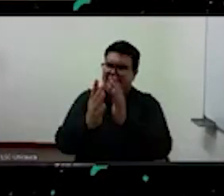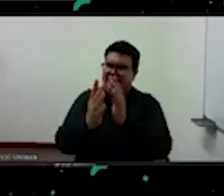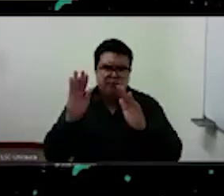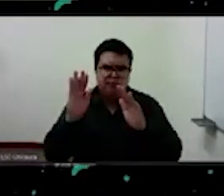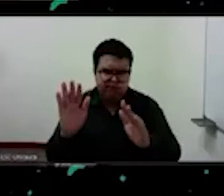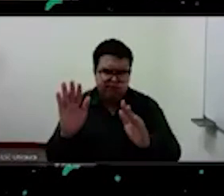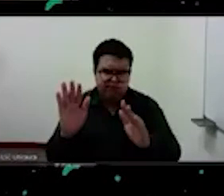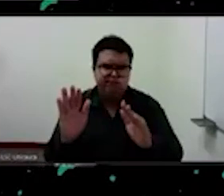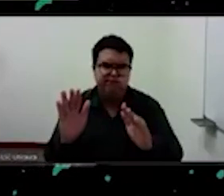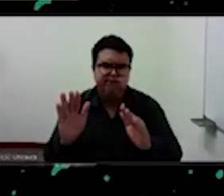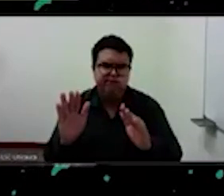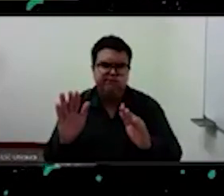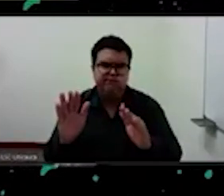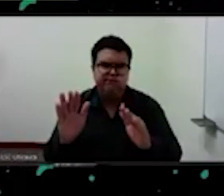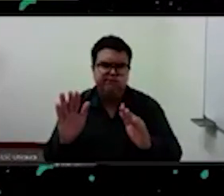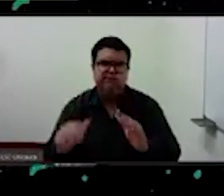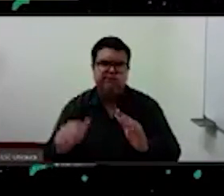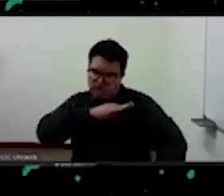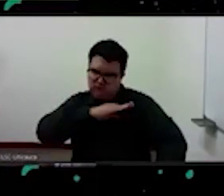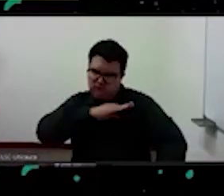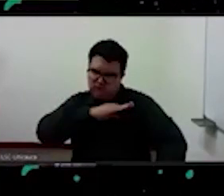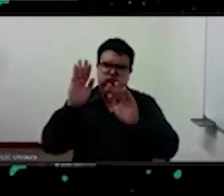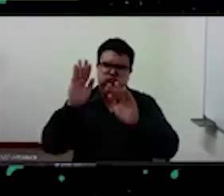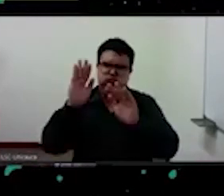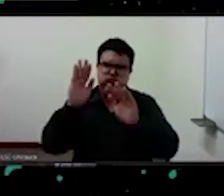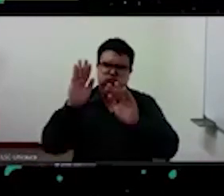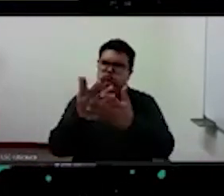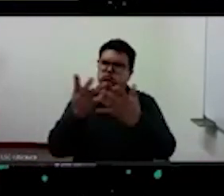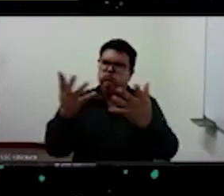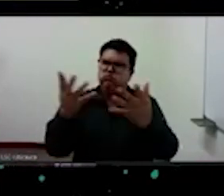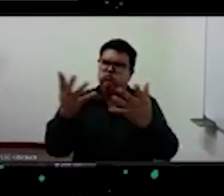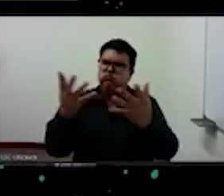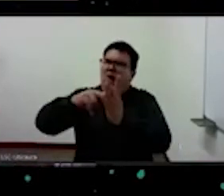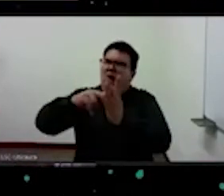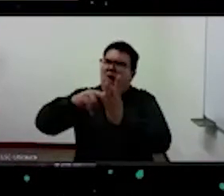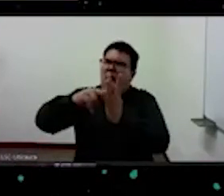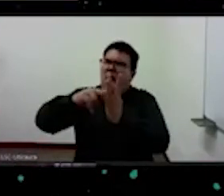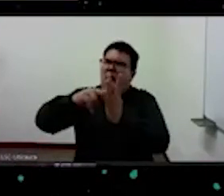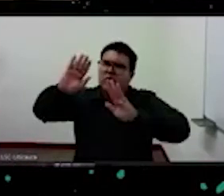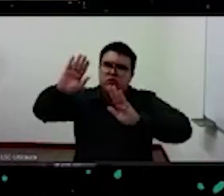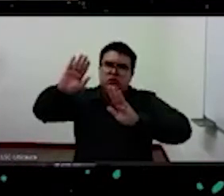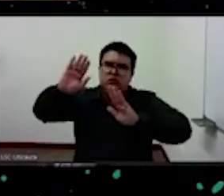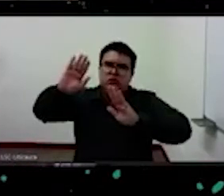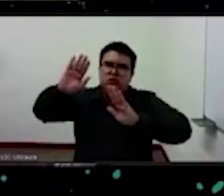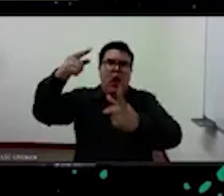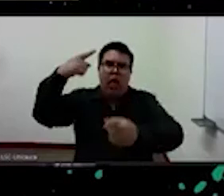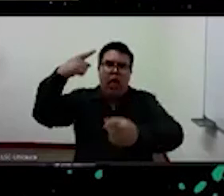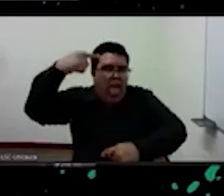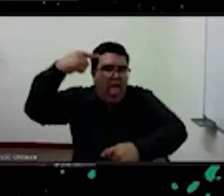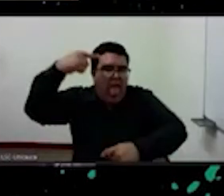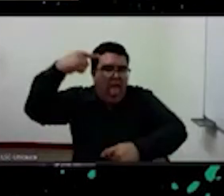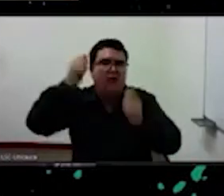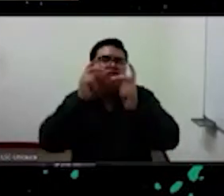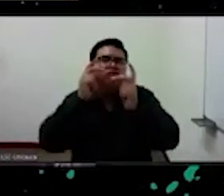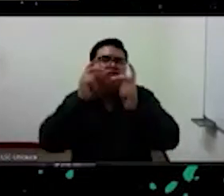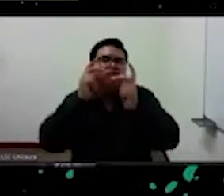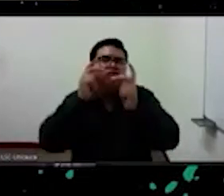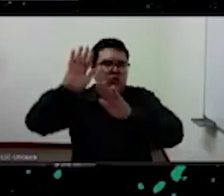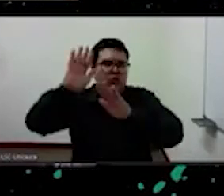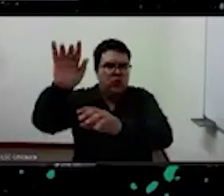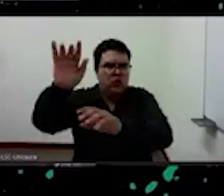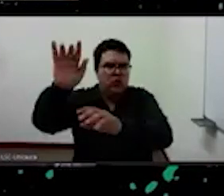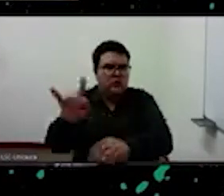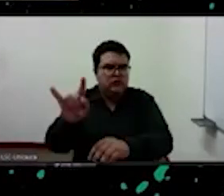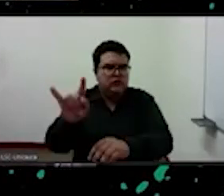fuerza de los productos técnicos son productos de la mente humana se presentan